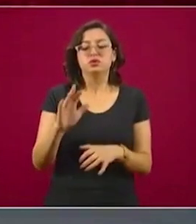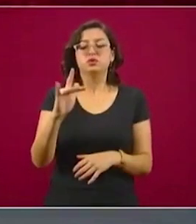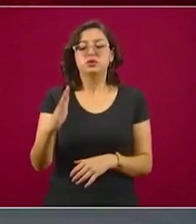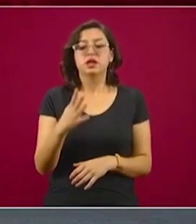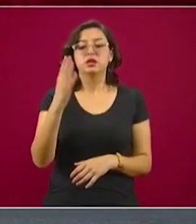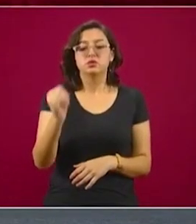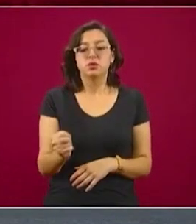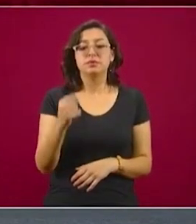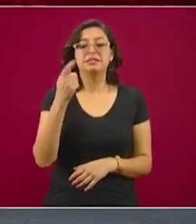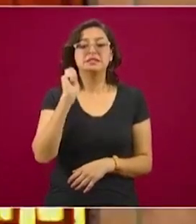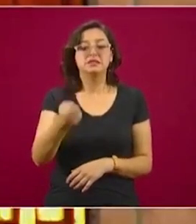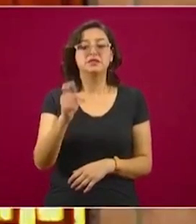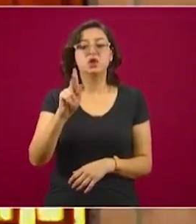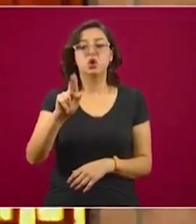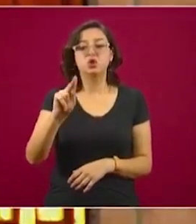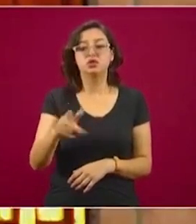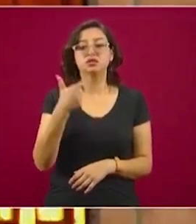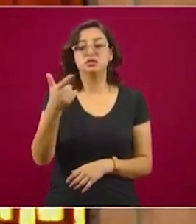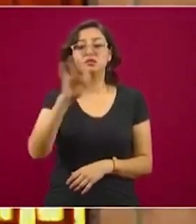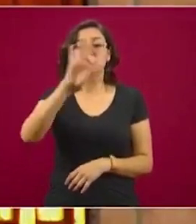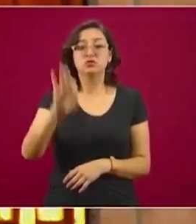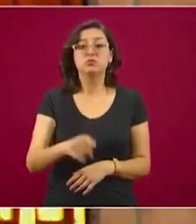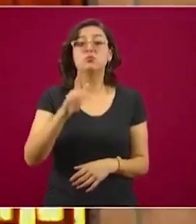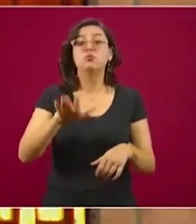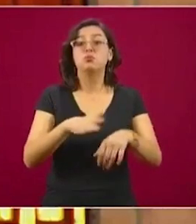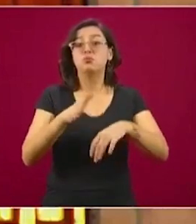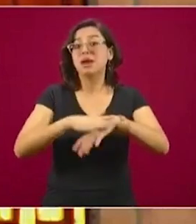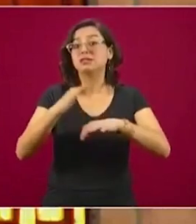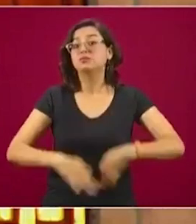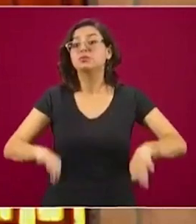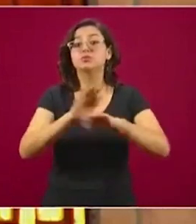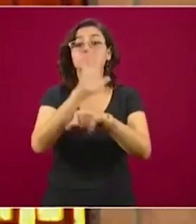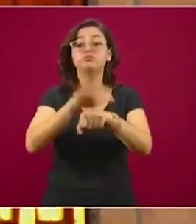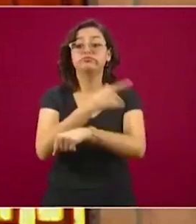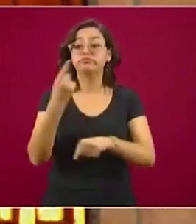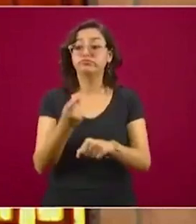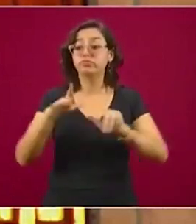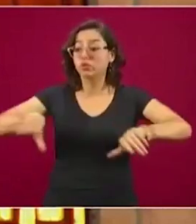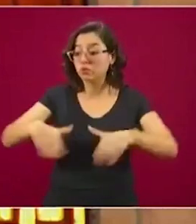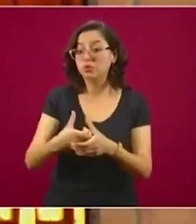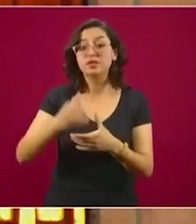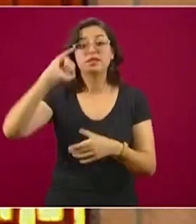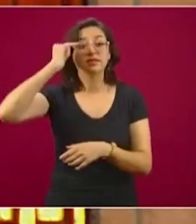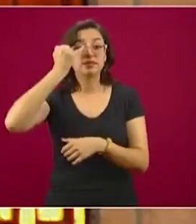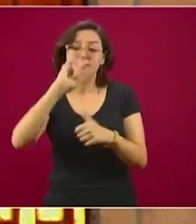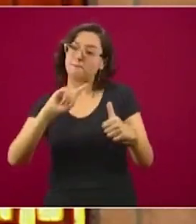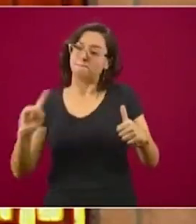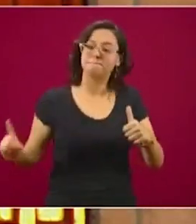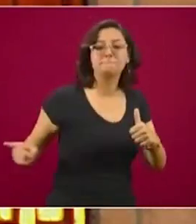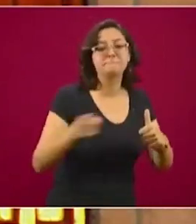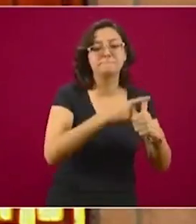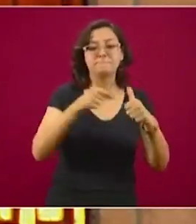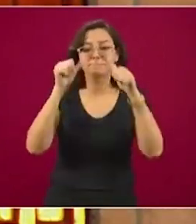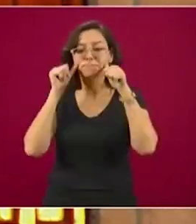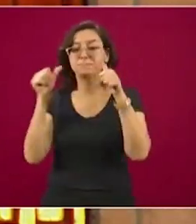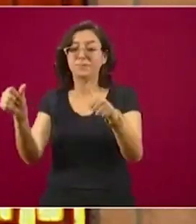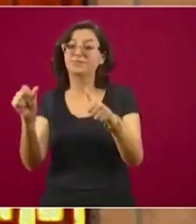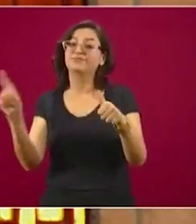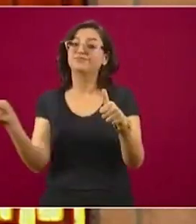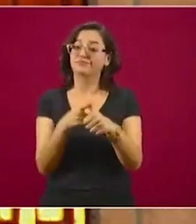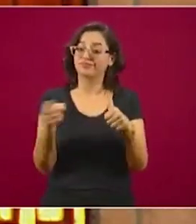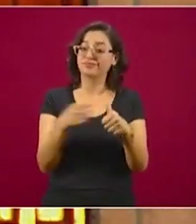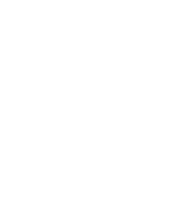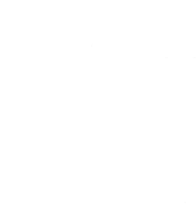relevante, primero las comunidades indígenas y es así y es la razón principal por la que se hizo esta selección, primero los pobres,